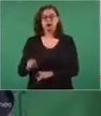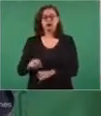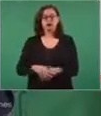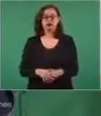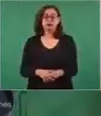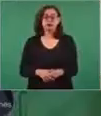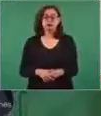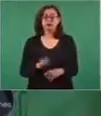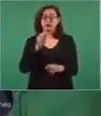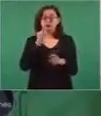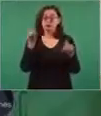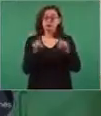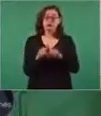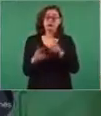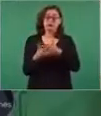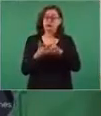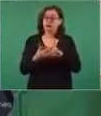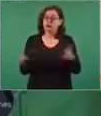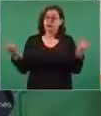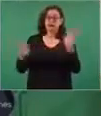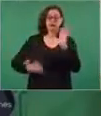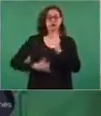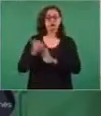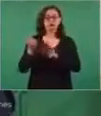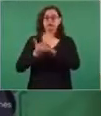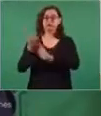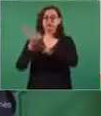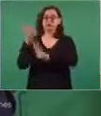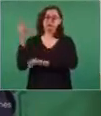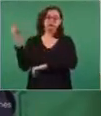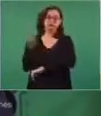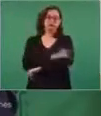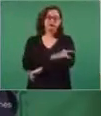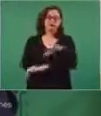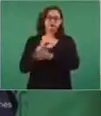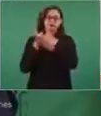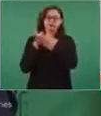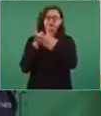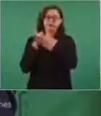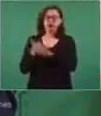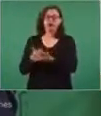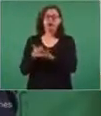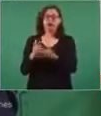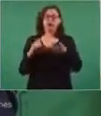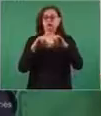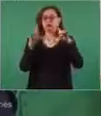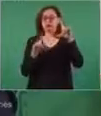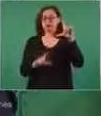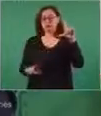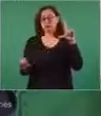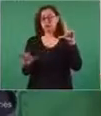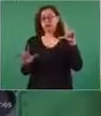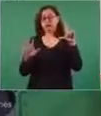una gran obra que va a ayudar mucho para seguir